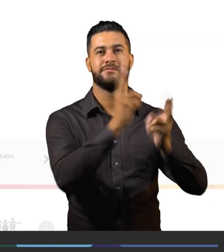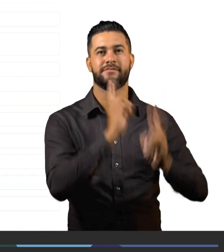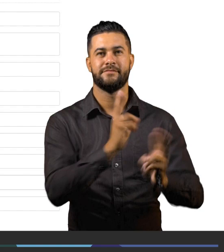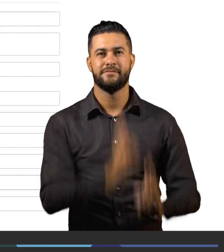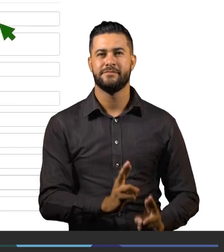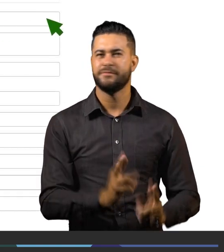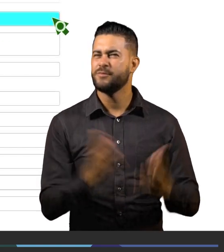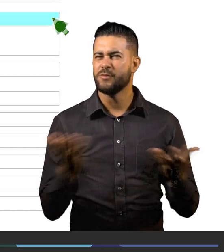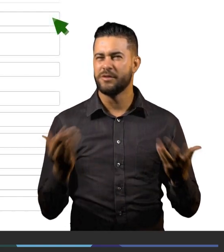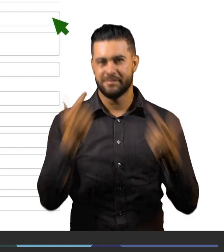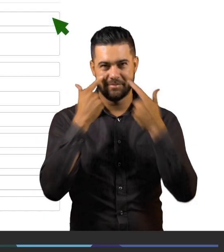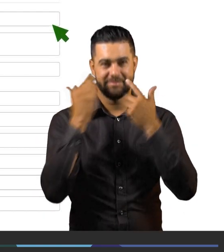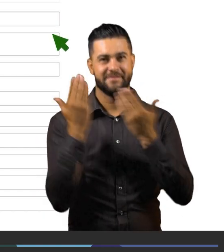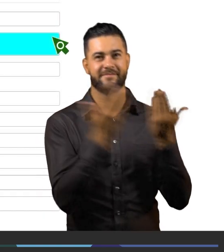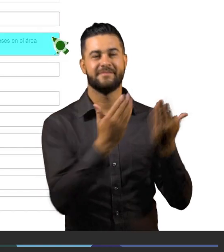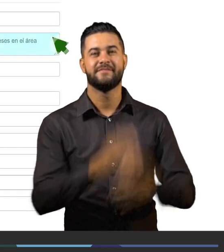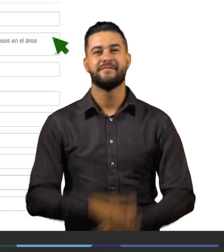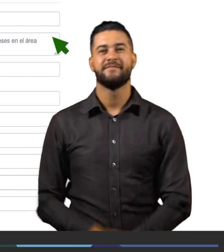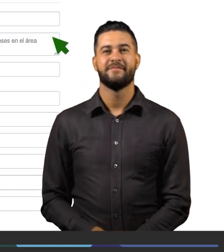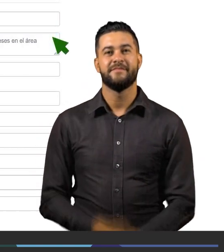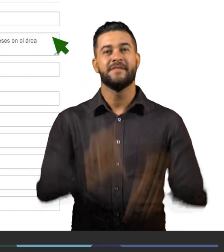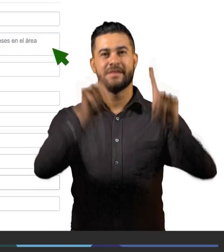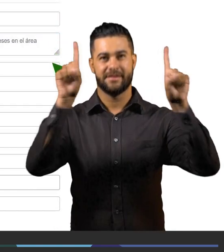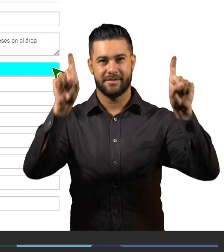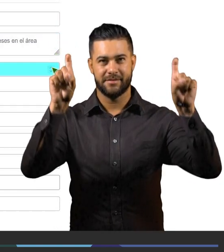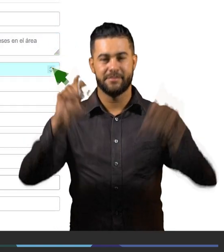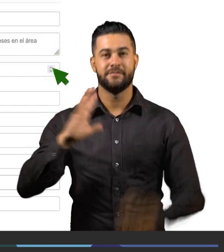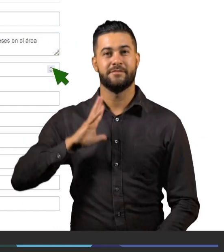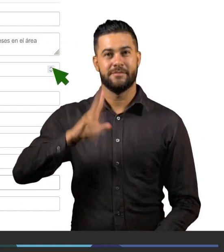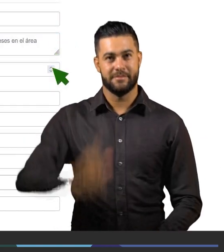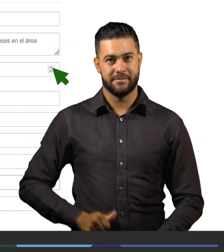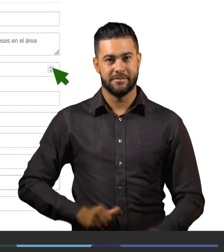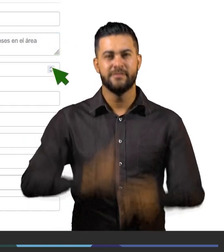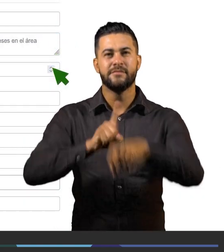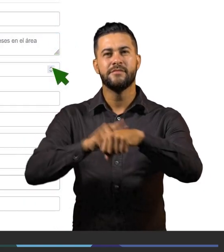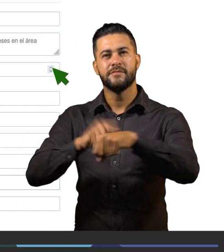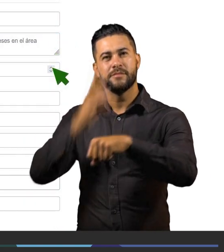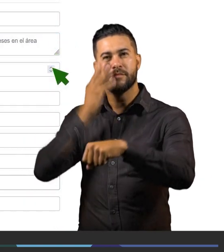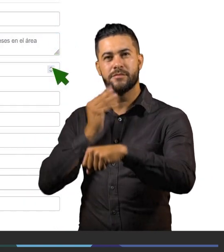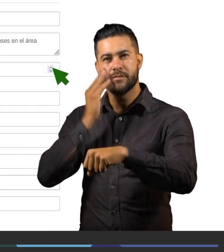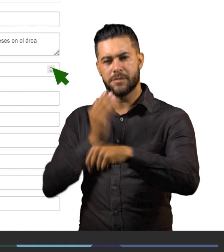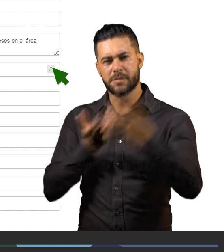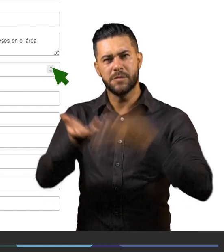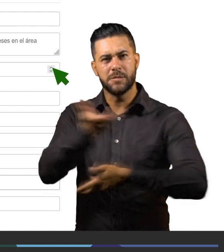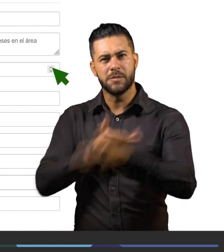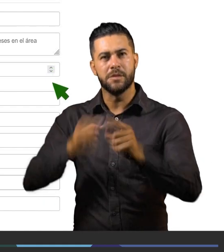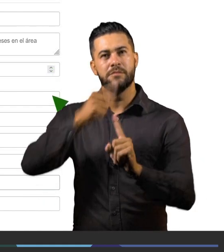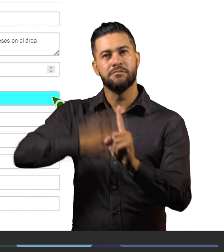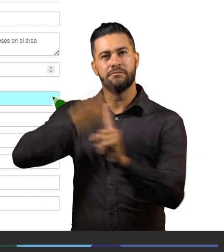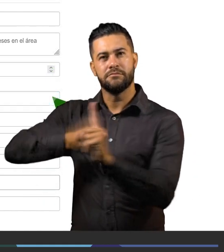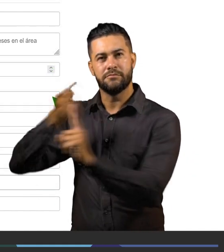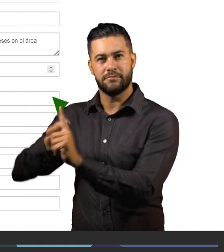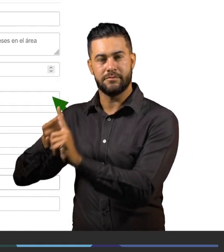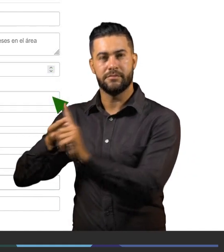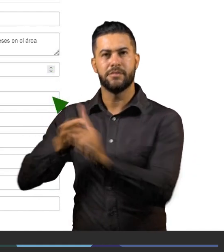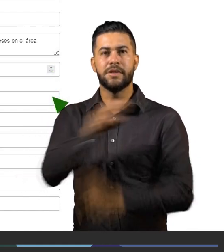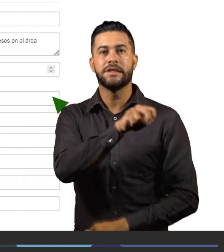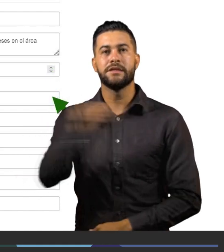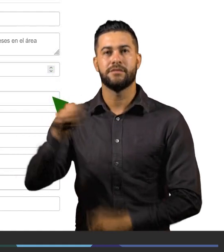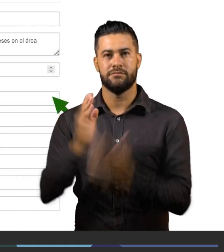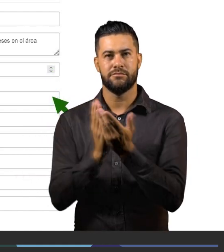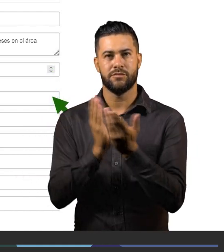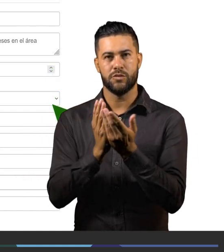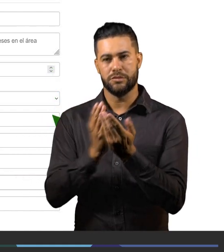Título, descripción, tiempo de experiencia relacionado en meses, nivel de